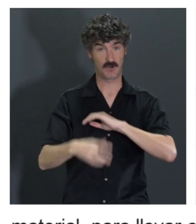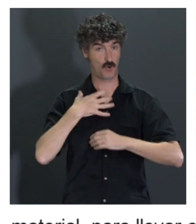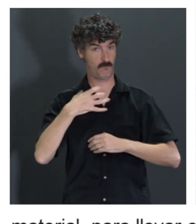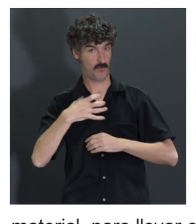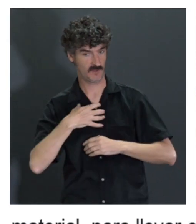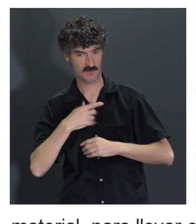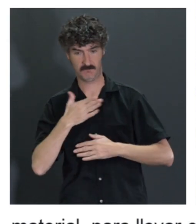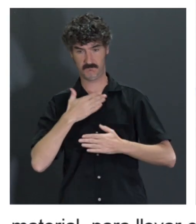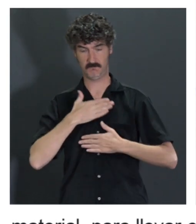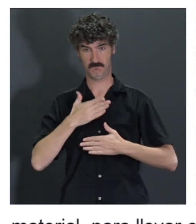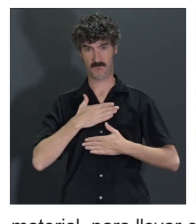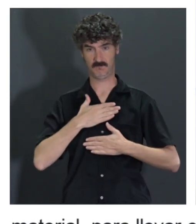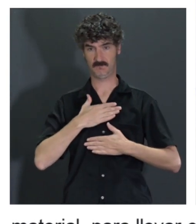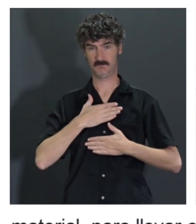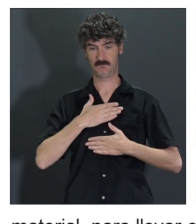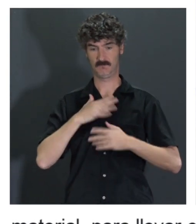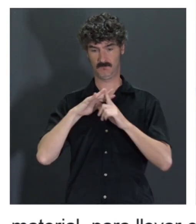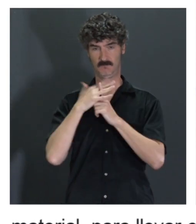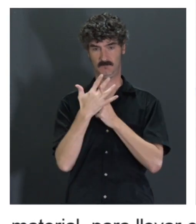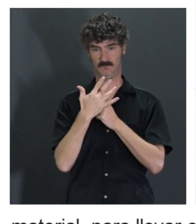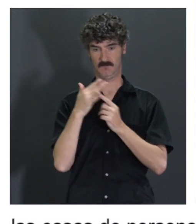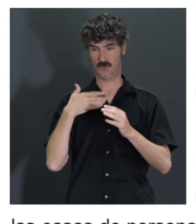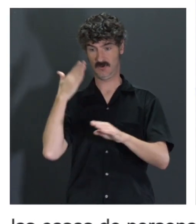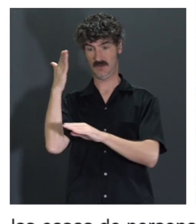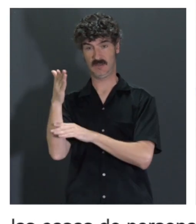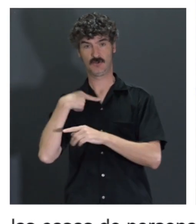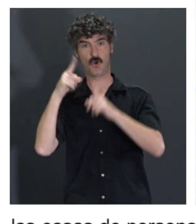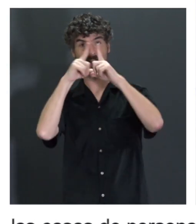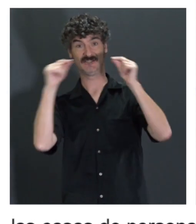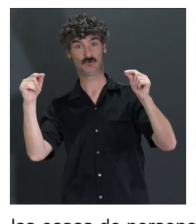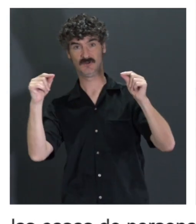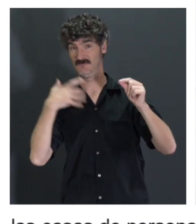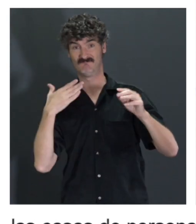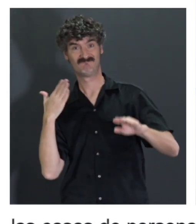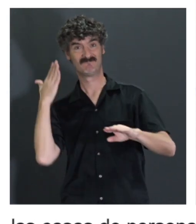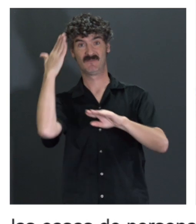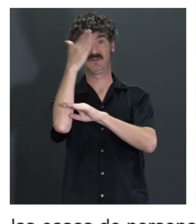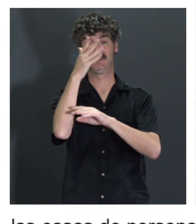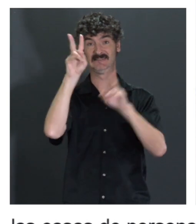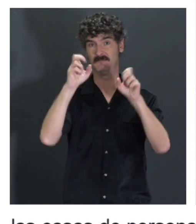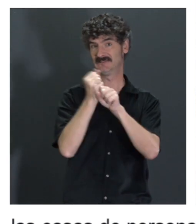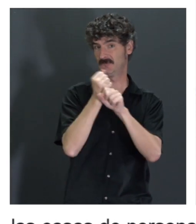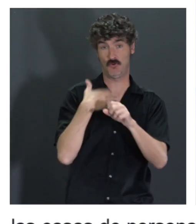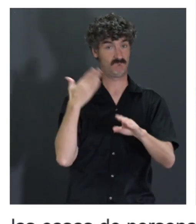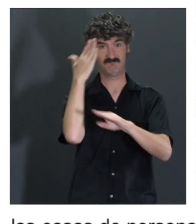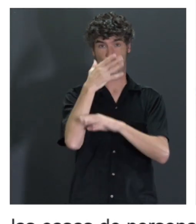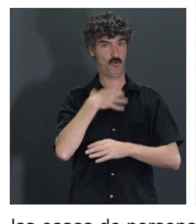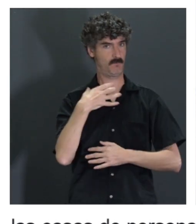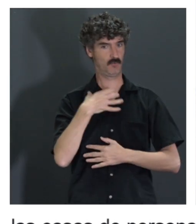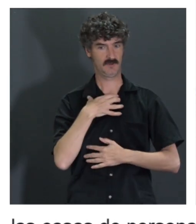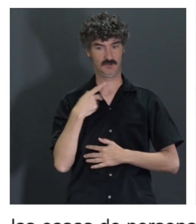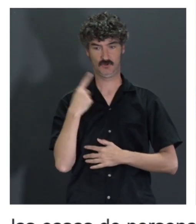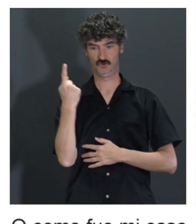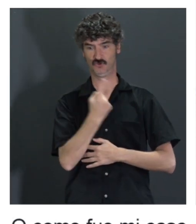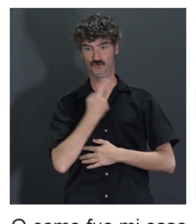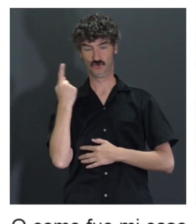que estaba en una ciudad del Levante español, que no me dejaron irme a mi tierra, a Asturias, por tema de trabajo, yo estaba